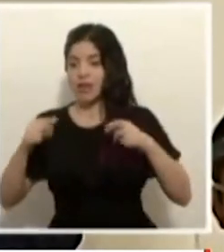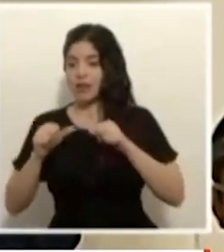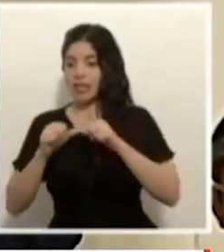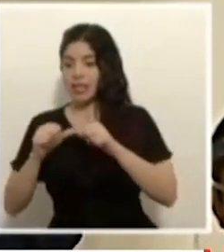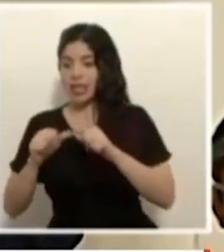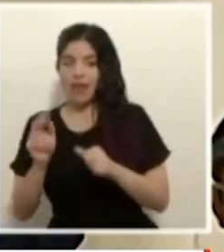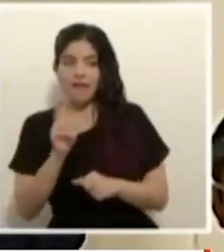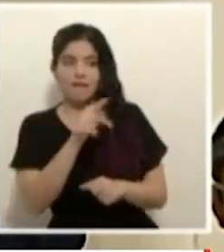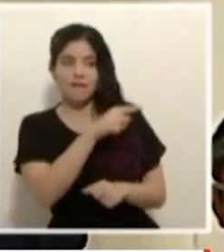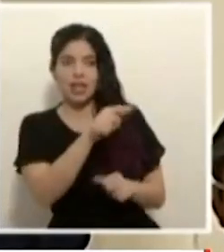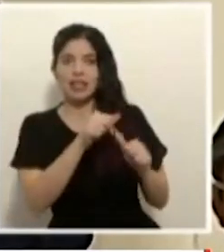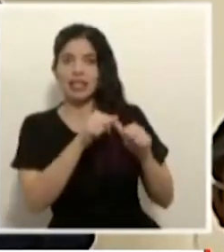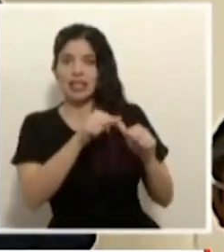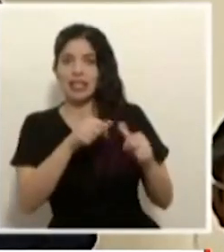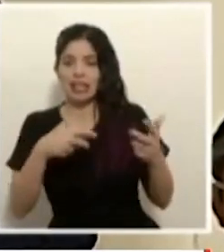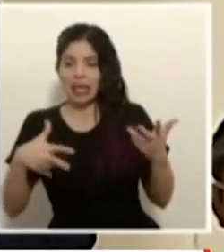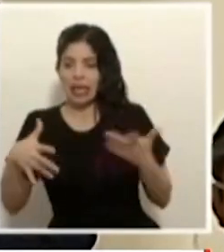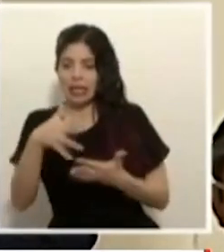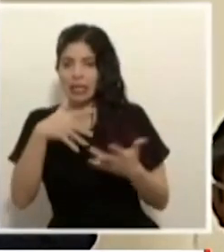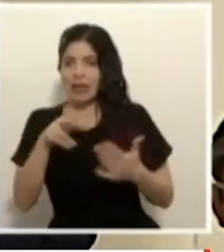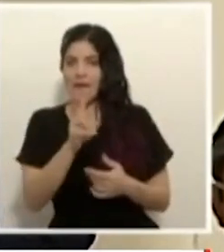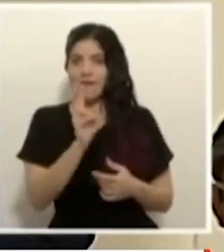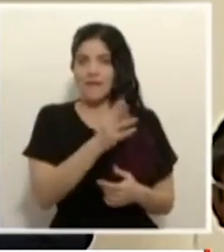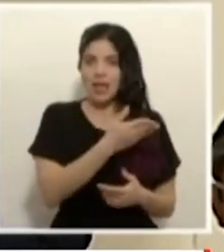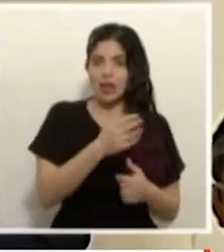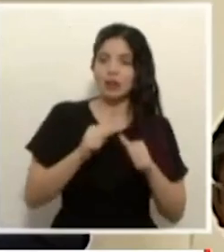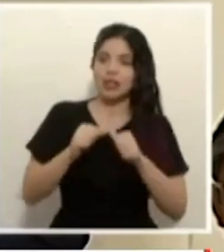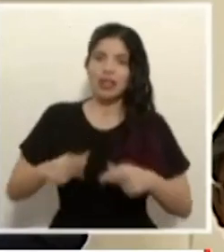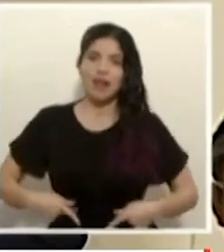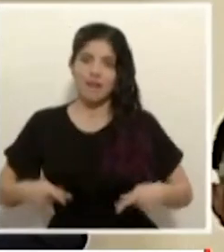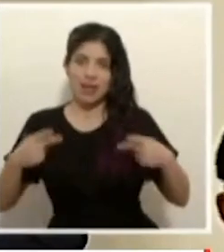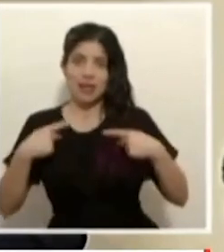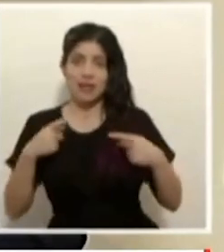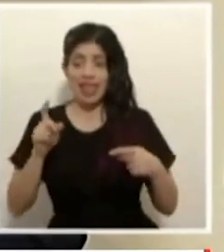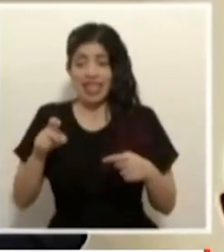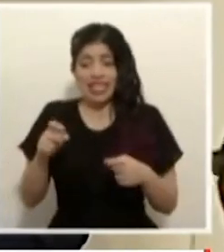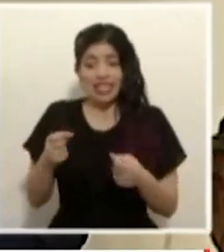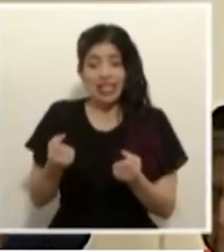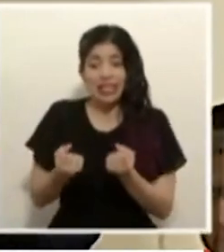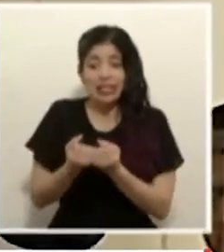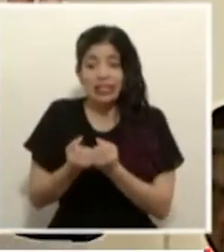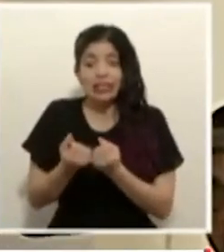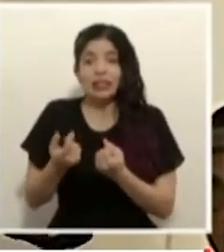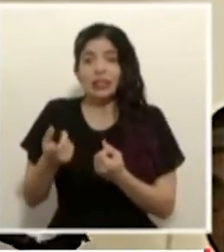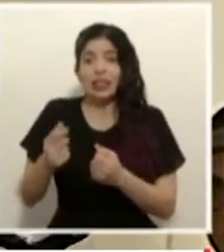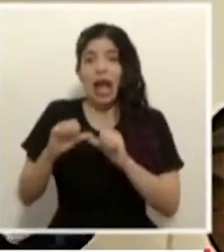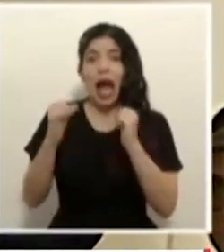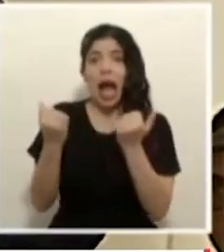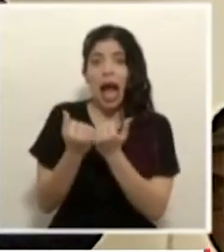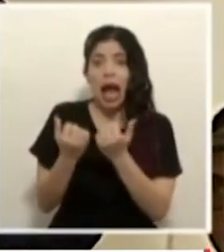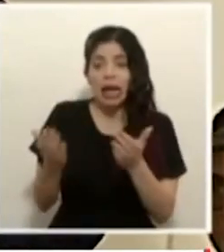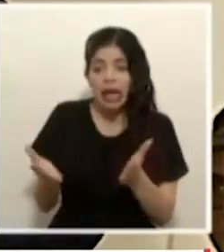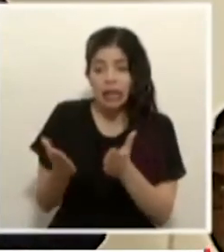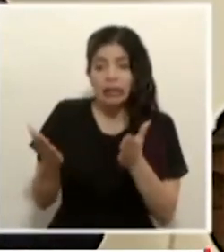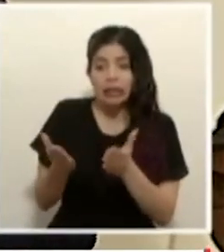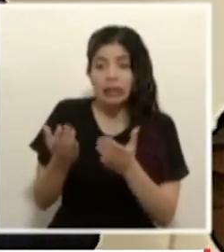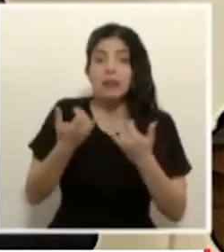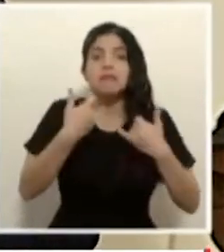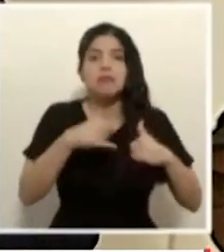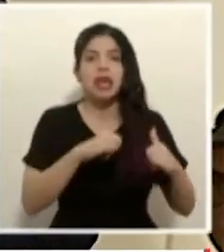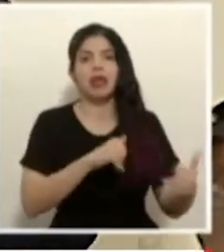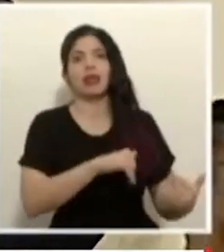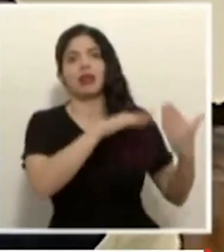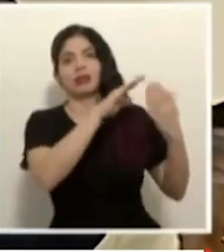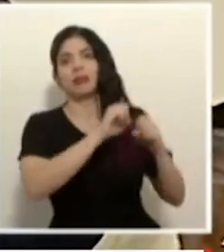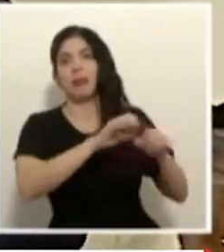más tenemos que dar esa señal y ese oxígeno a nuestro sector mientras seguimos batallando la pandemia es parte del